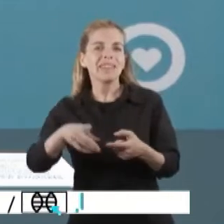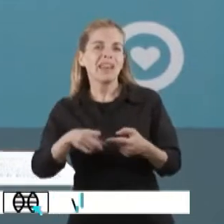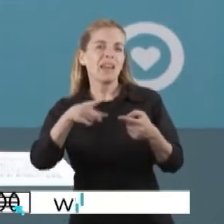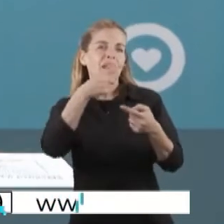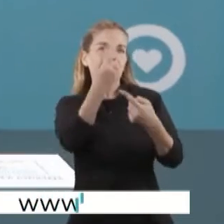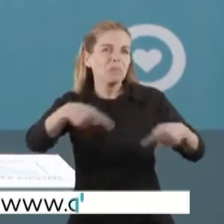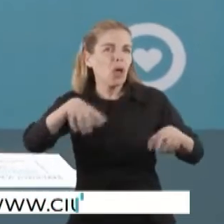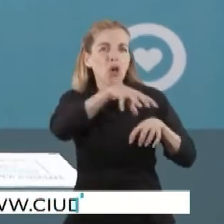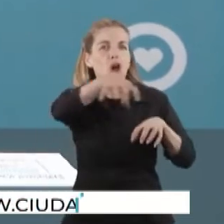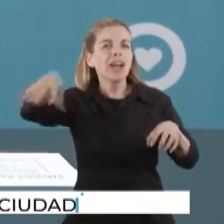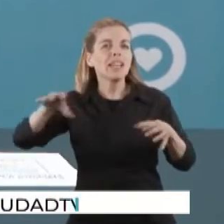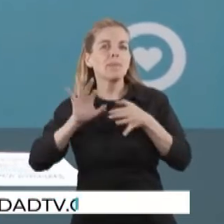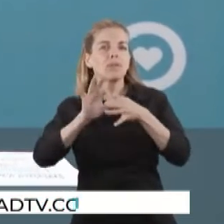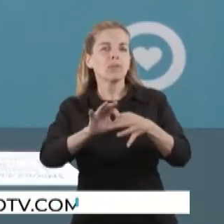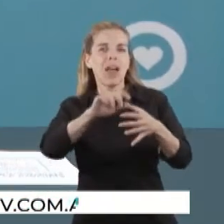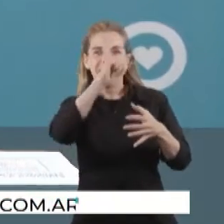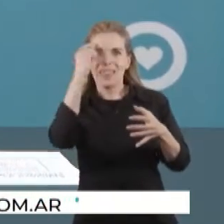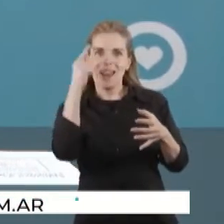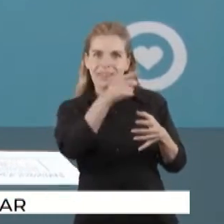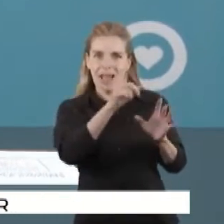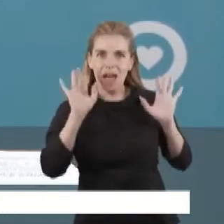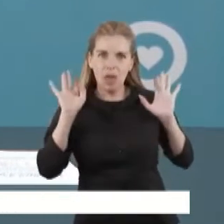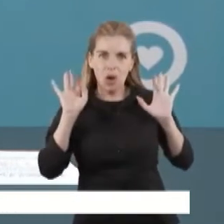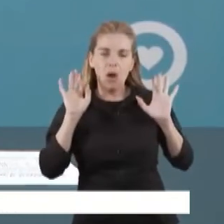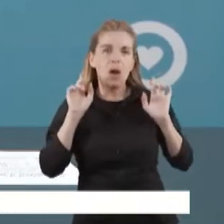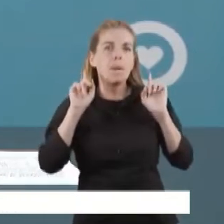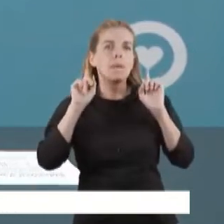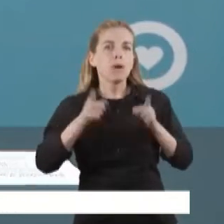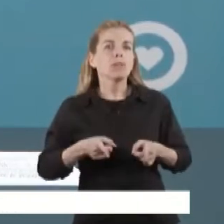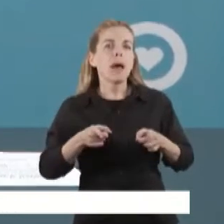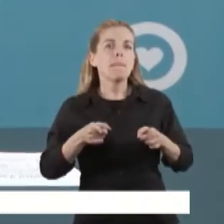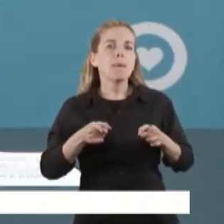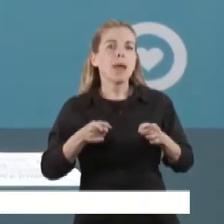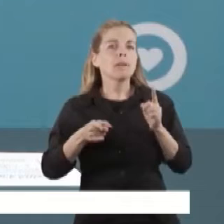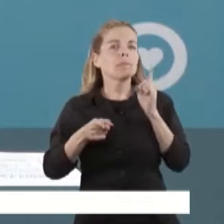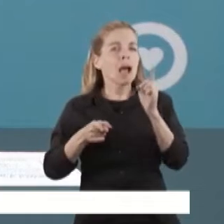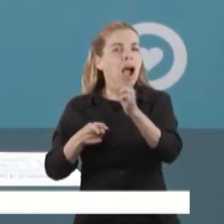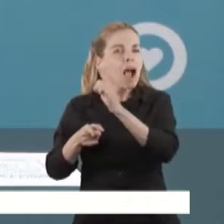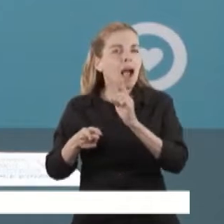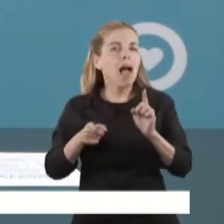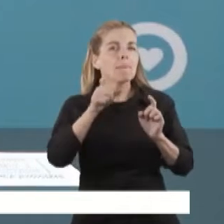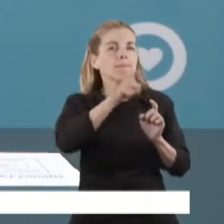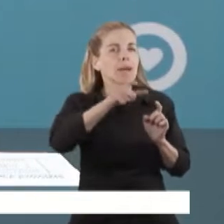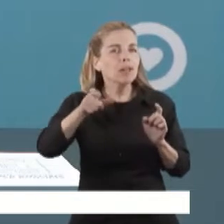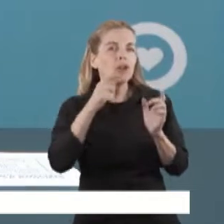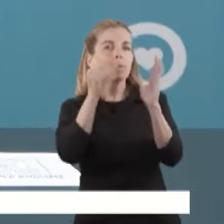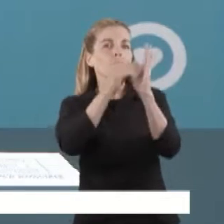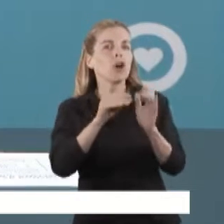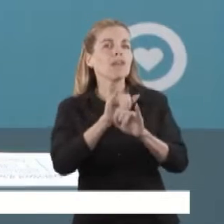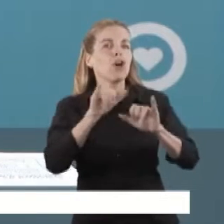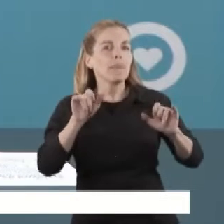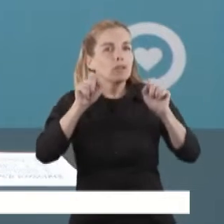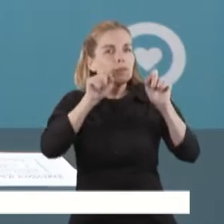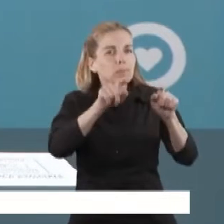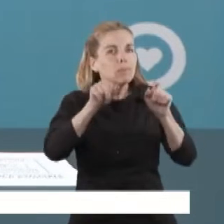los sectores del Estado, pero también va a contar con la colaboración de cada declaración jurada de cada ciudadano y ciudadana. Por eso